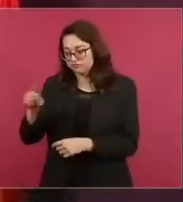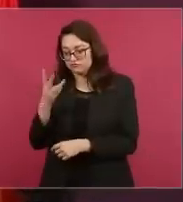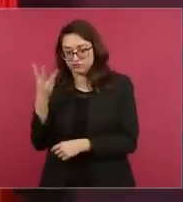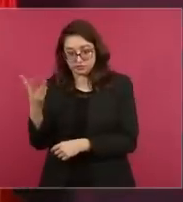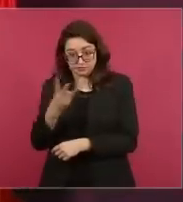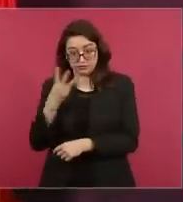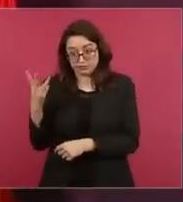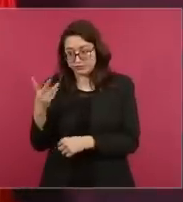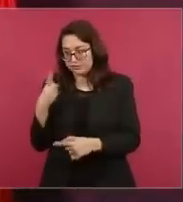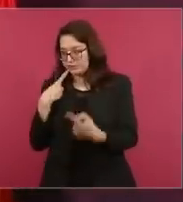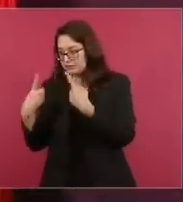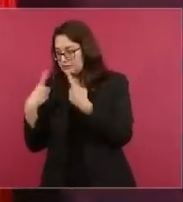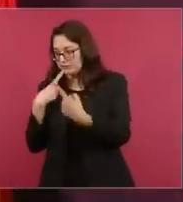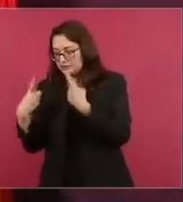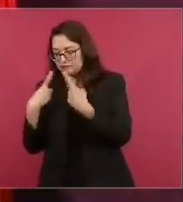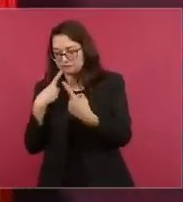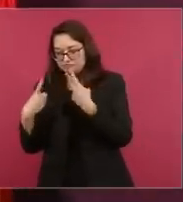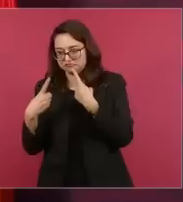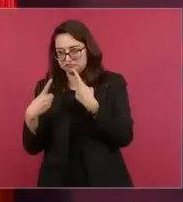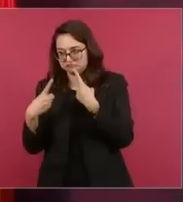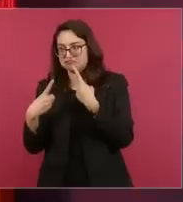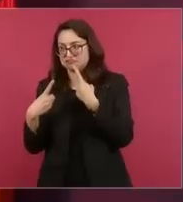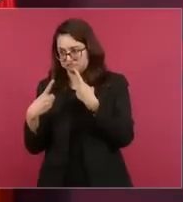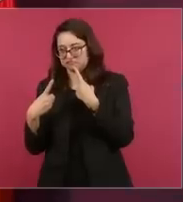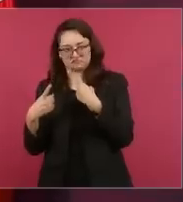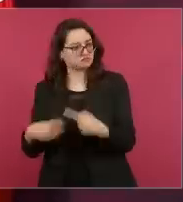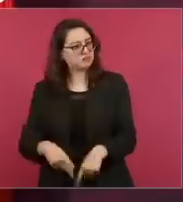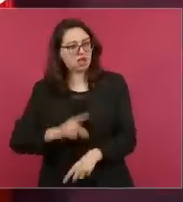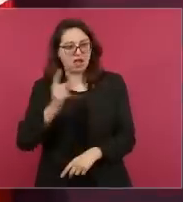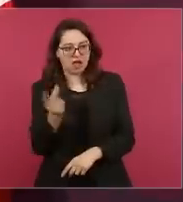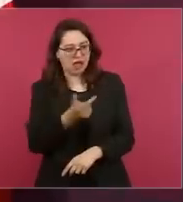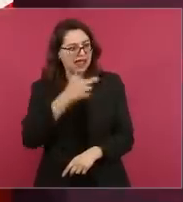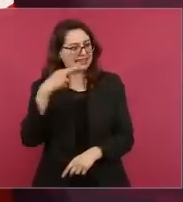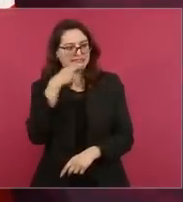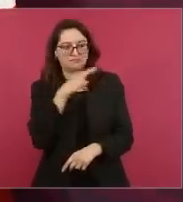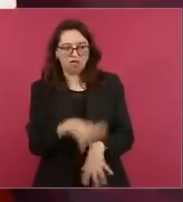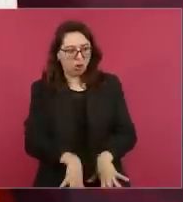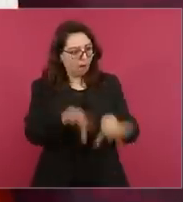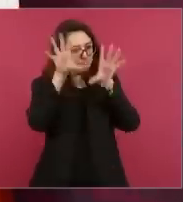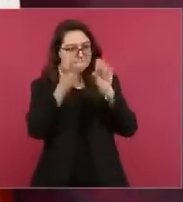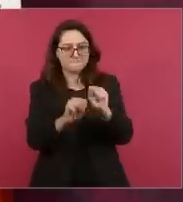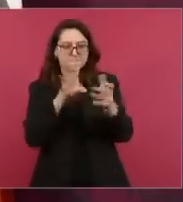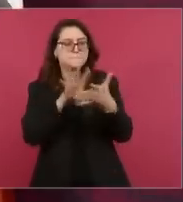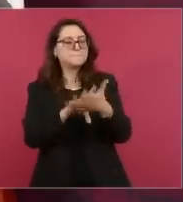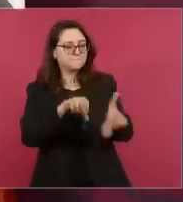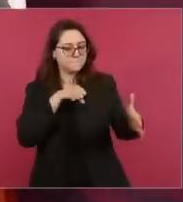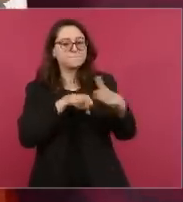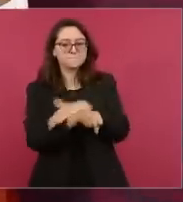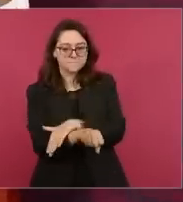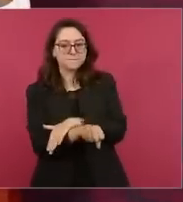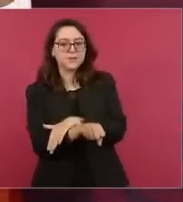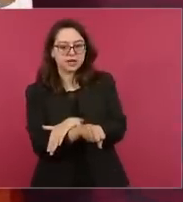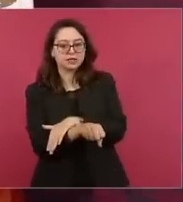Y cuando se va a